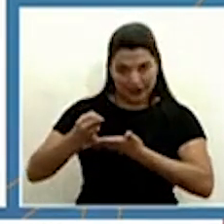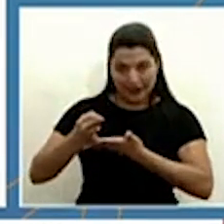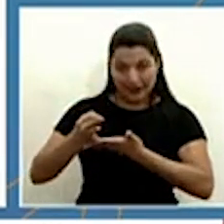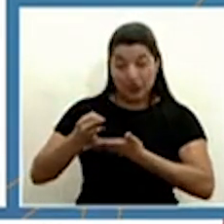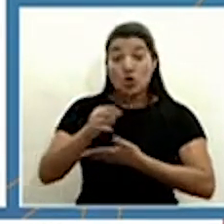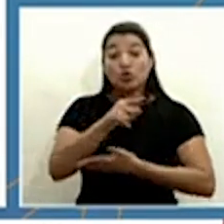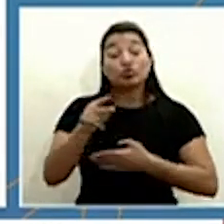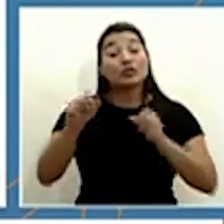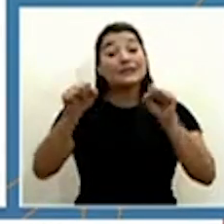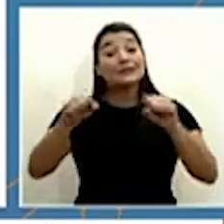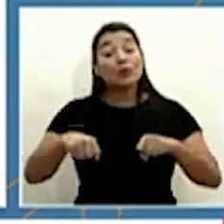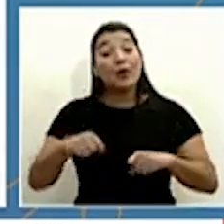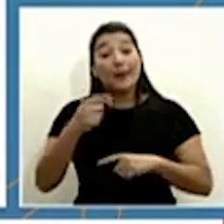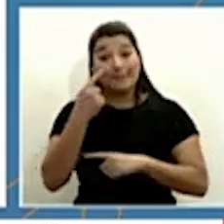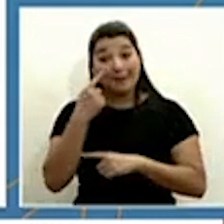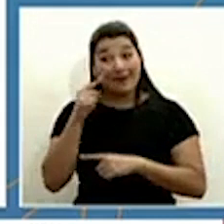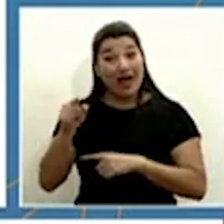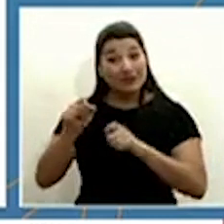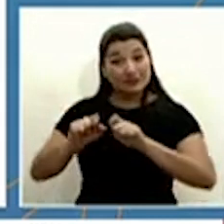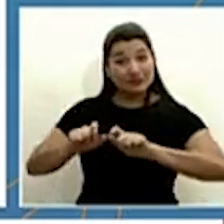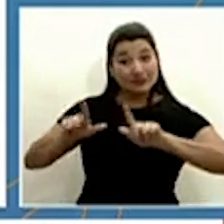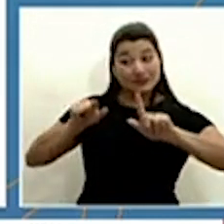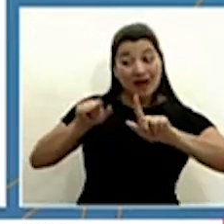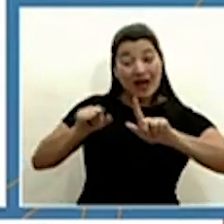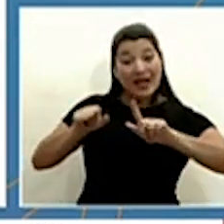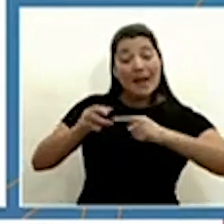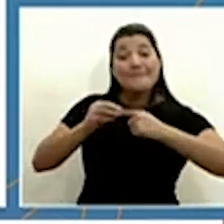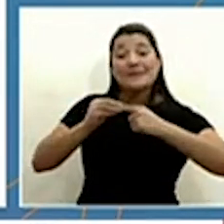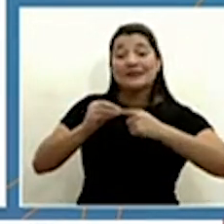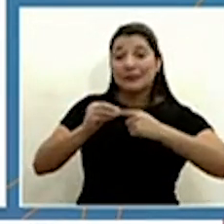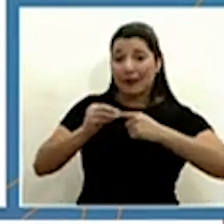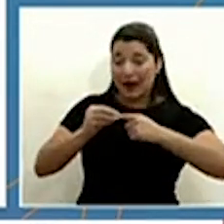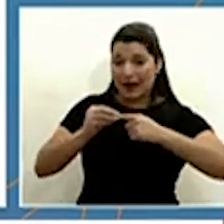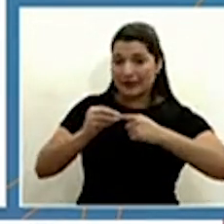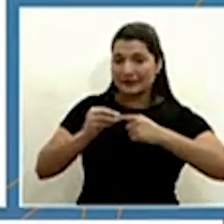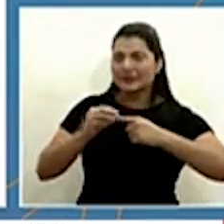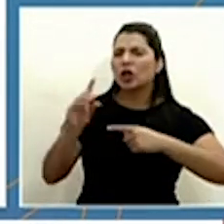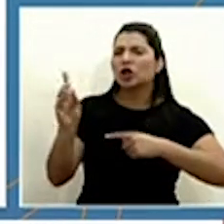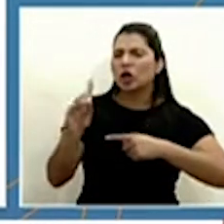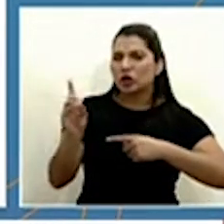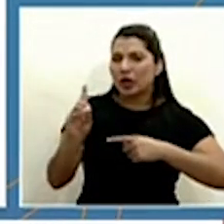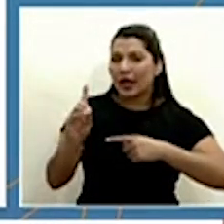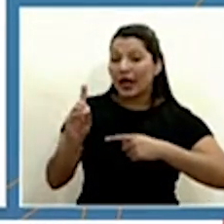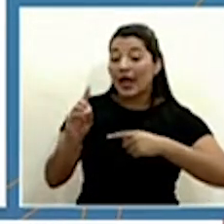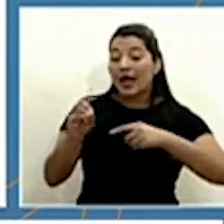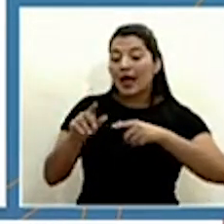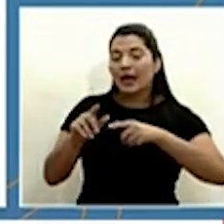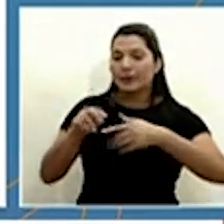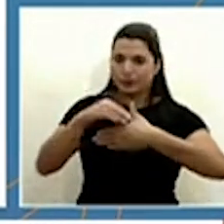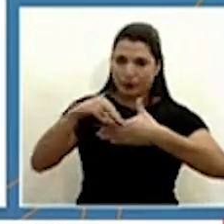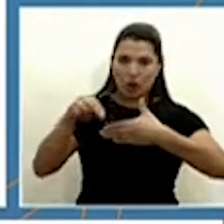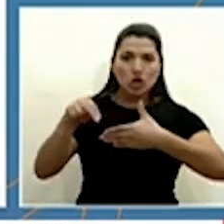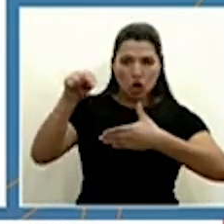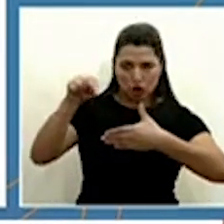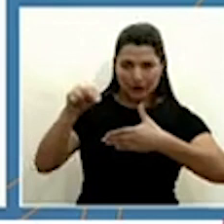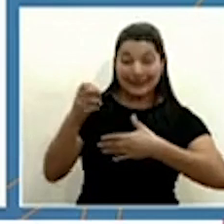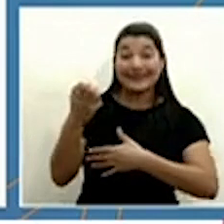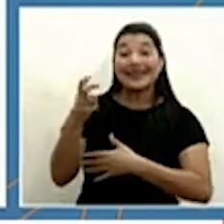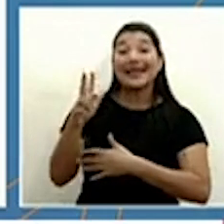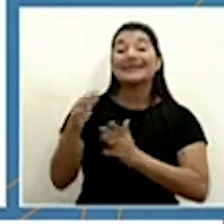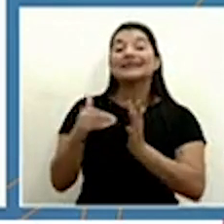ustedes notar en el cuadro, las principales o las dos principales son en la zona norte del país. 13 mil